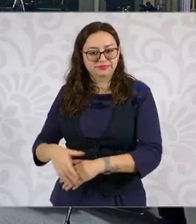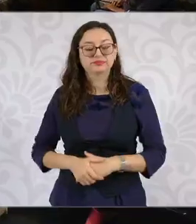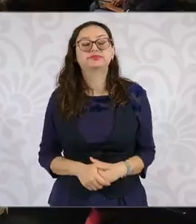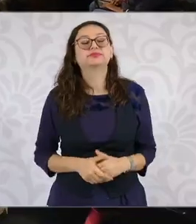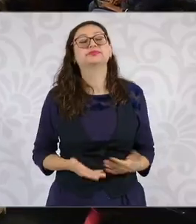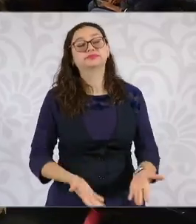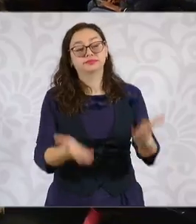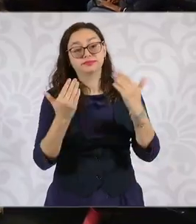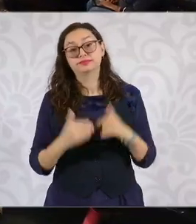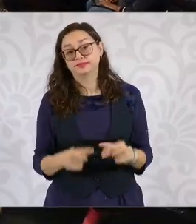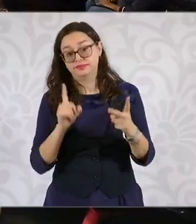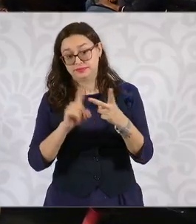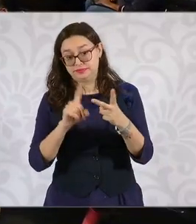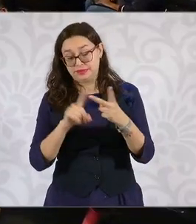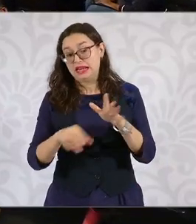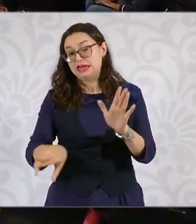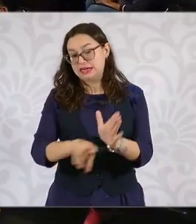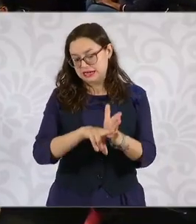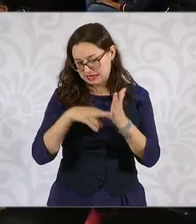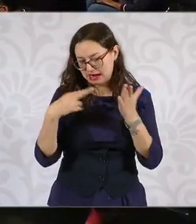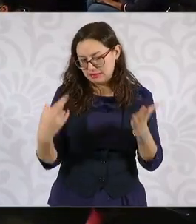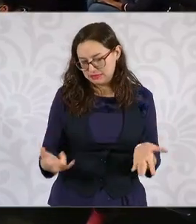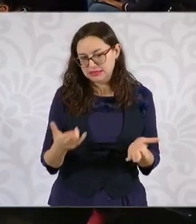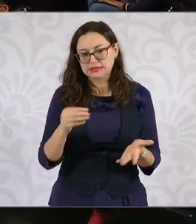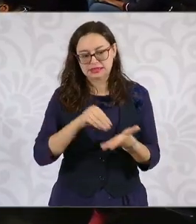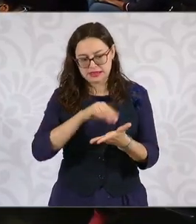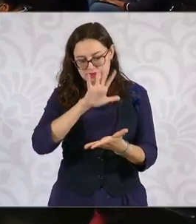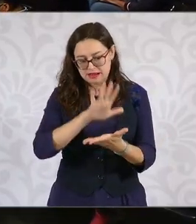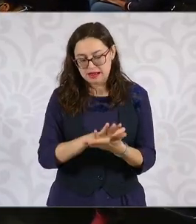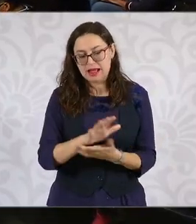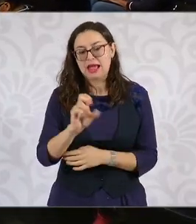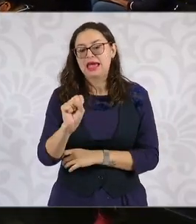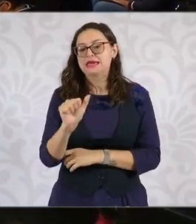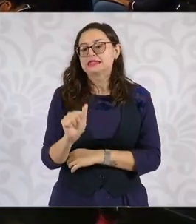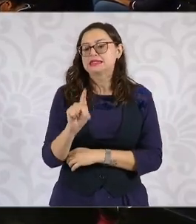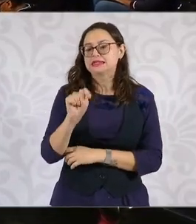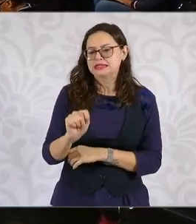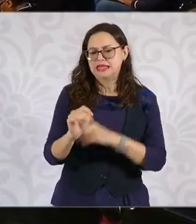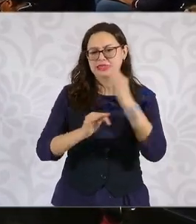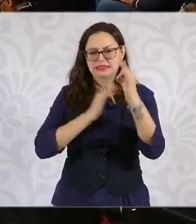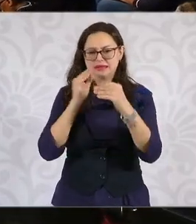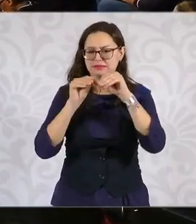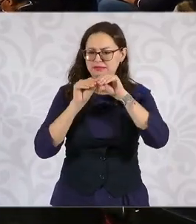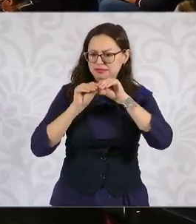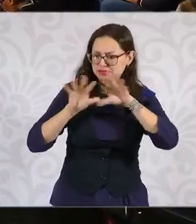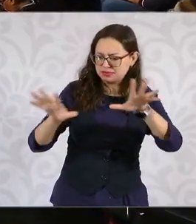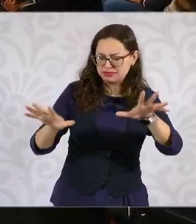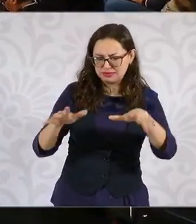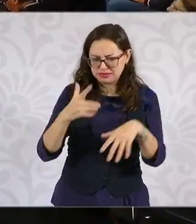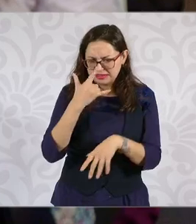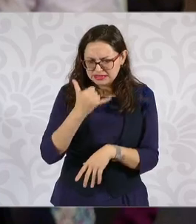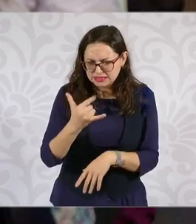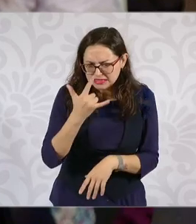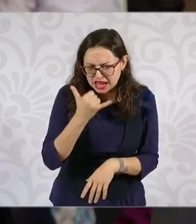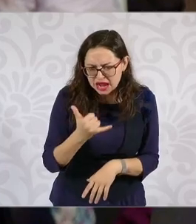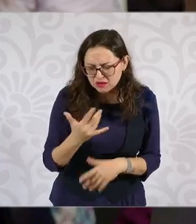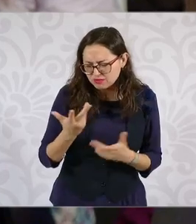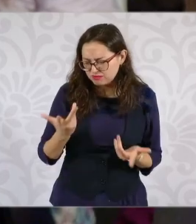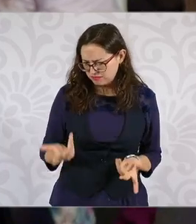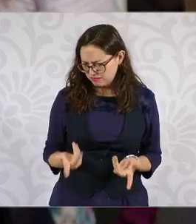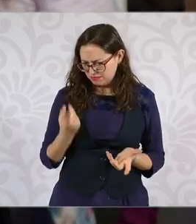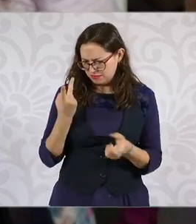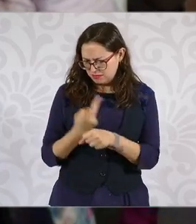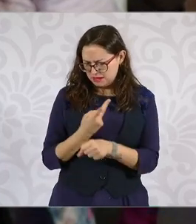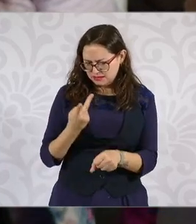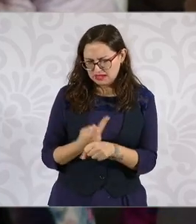Fortuna publicamos que en algunas dependencias como la Secretaría de Hacienda se presentó un fenómeno de puertas giratorias, es decir, que funcionarios de